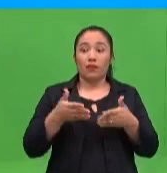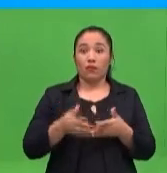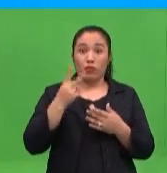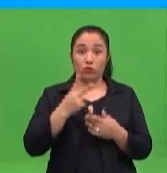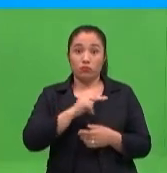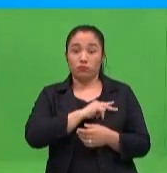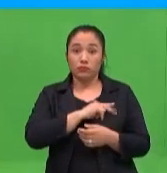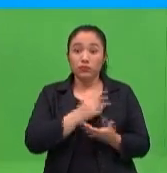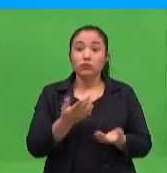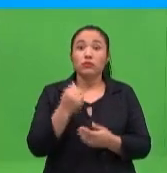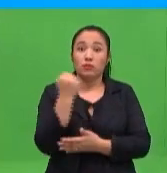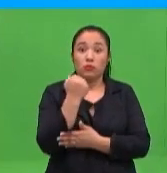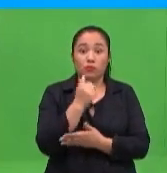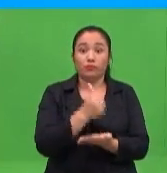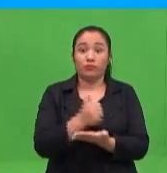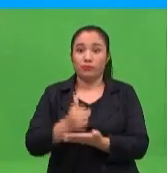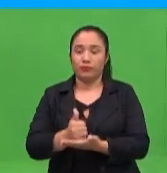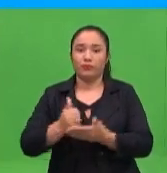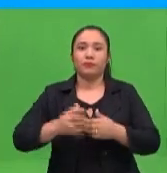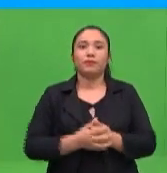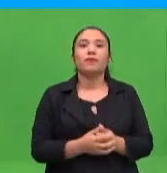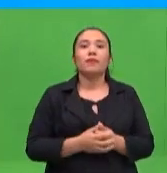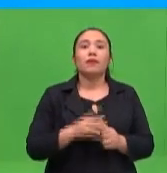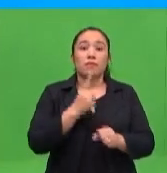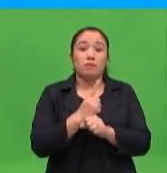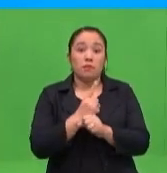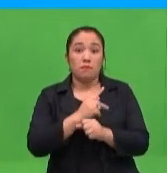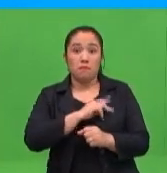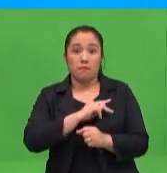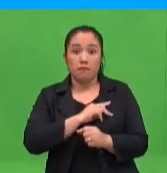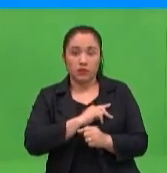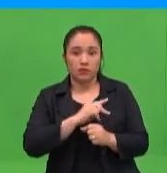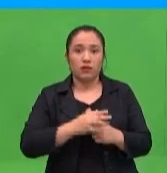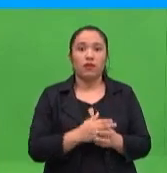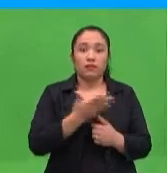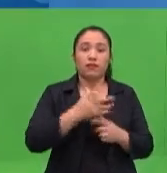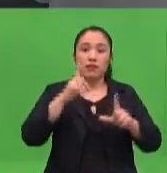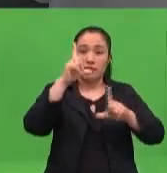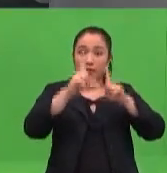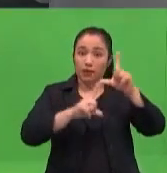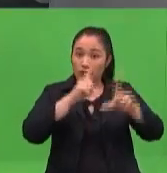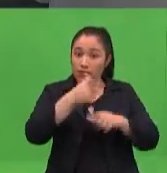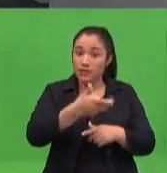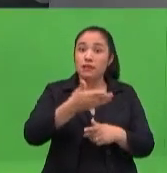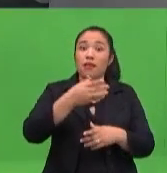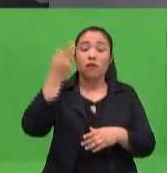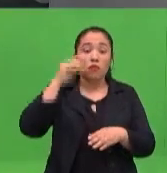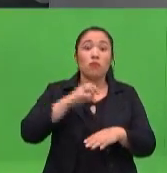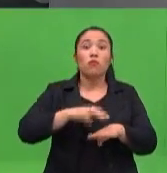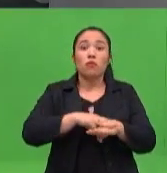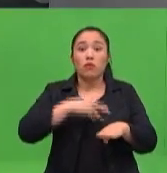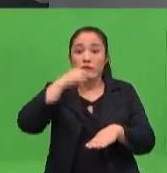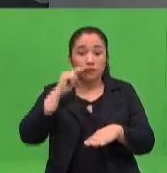ilustres que nos acompañan. Por favor, saludamos a la licenciada Elena Torres, directora general de Educación Inicial.